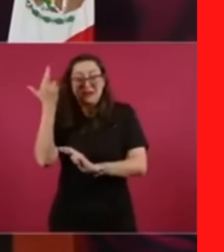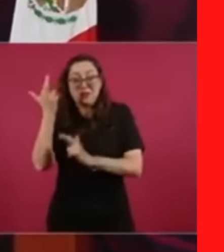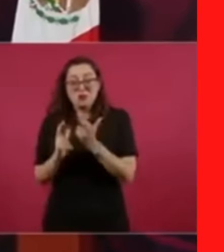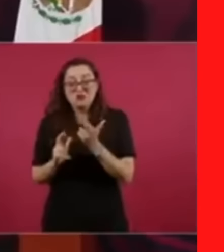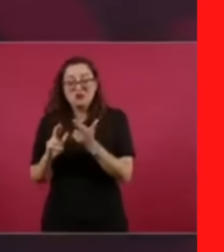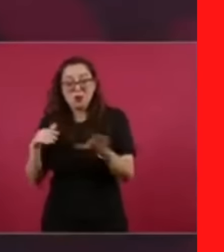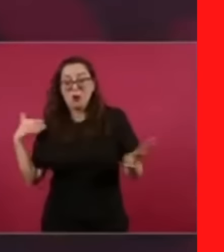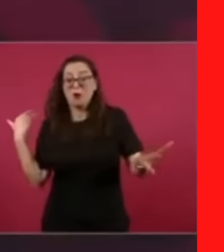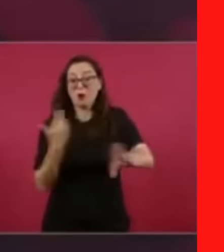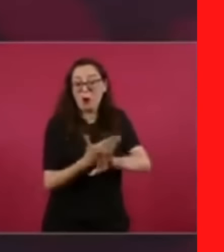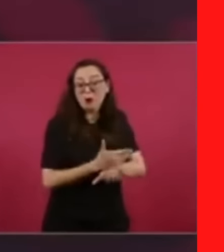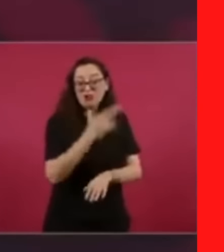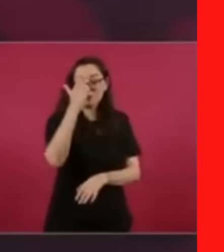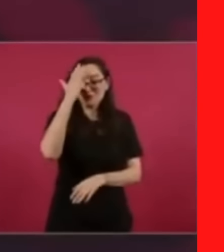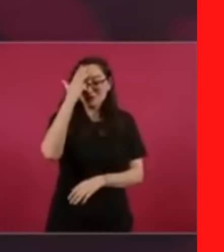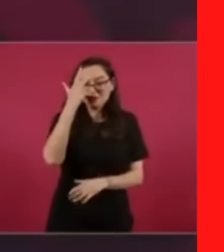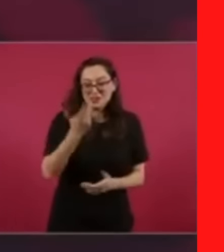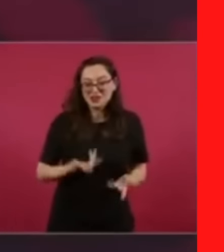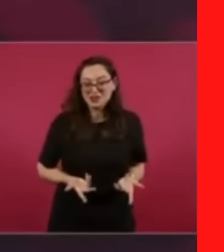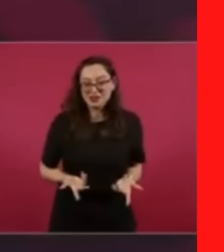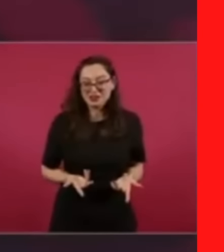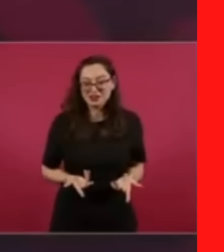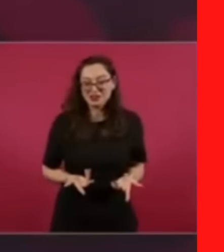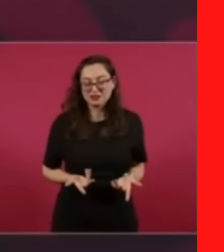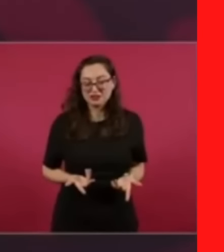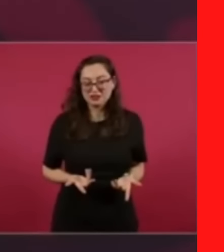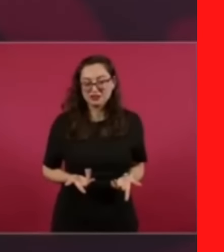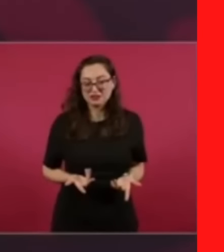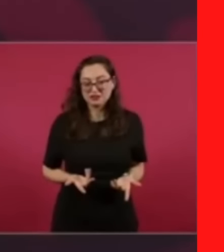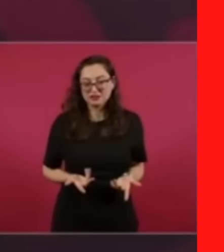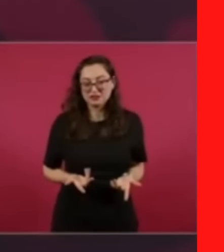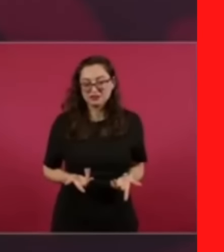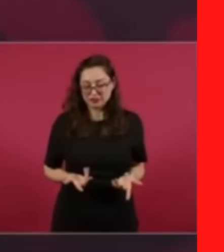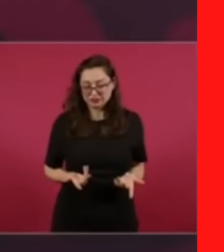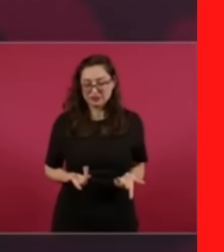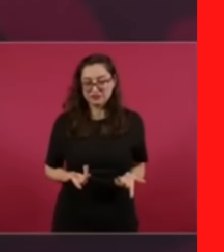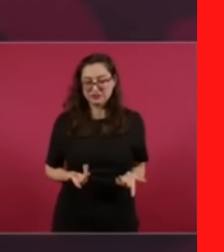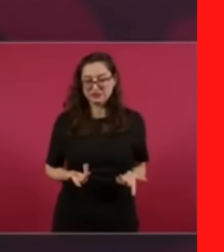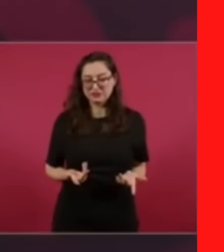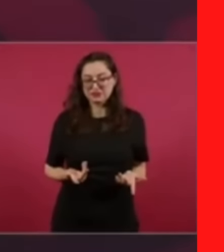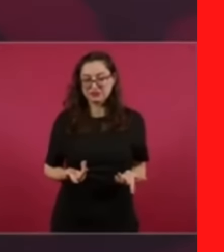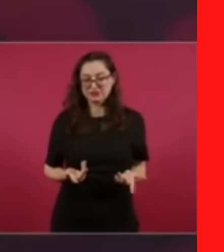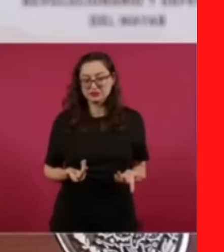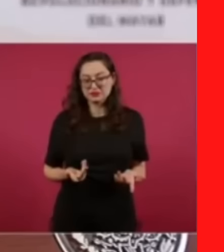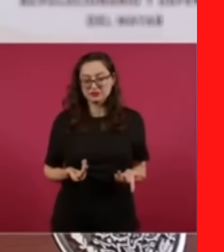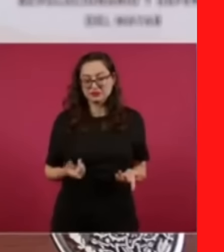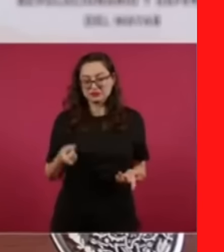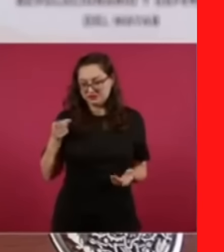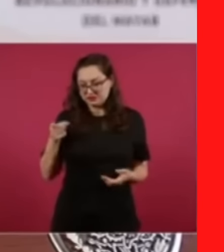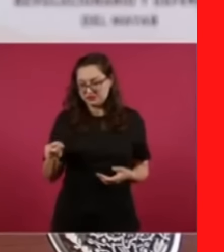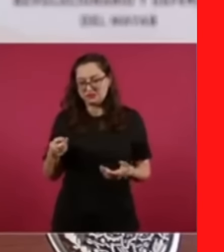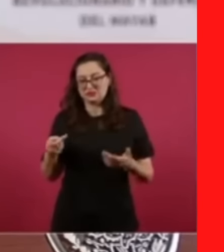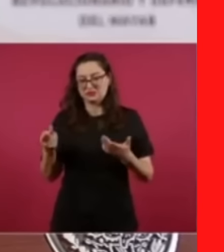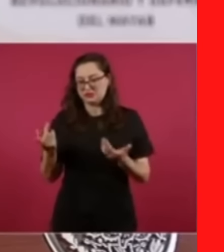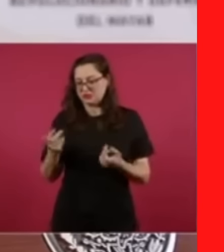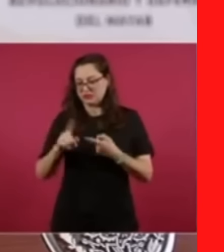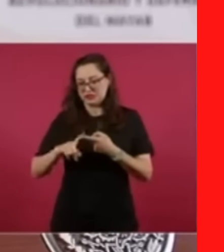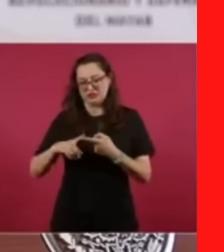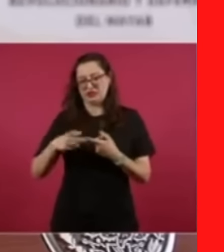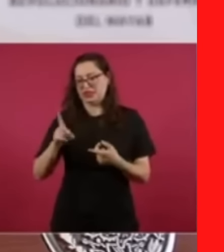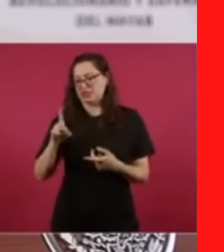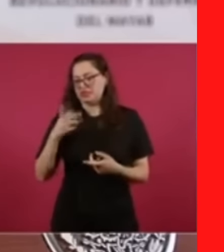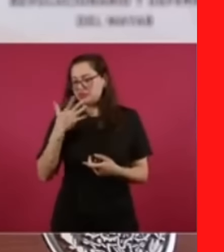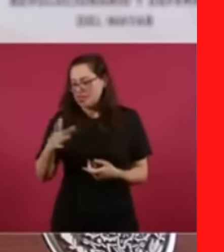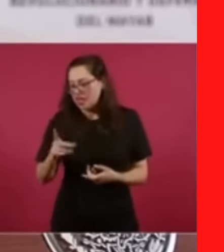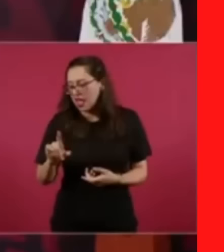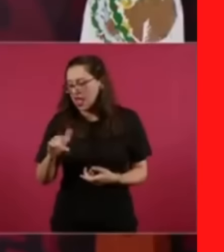con Diego y con Siqueiros, los grandes.